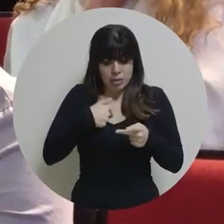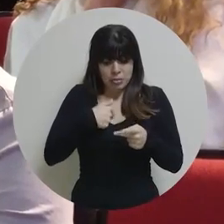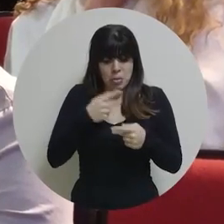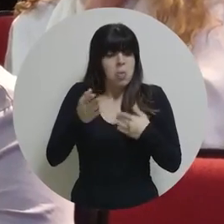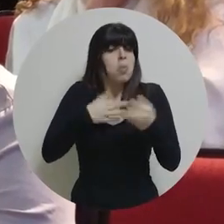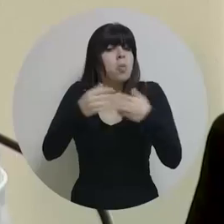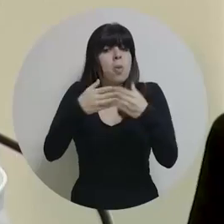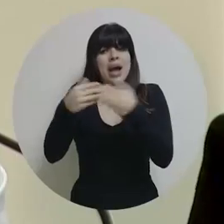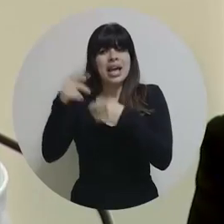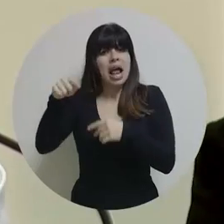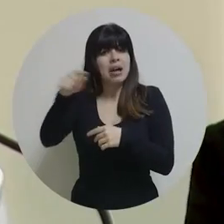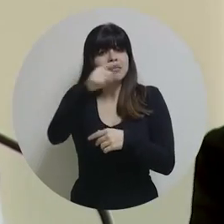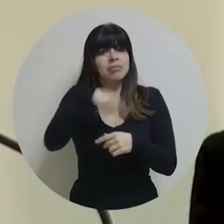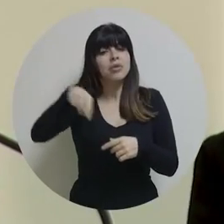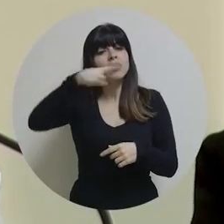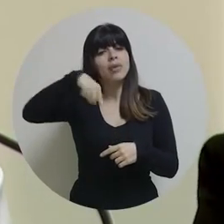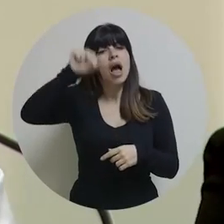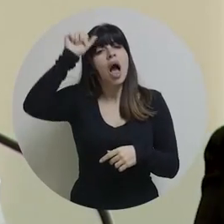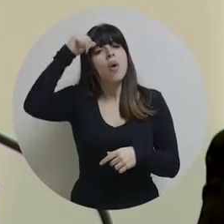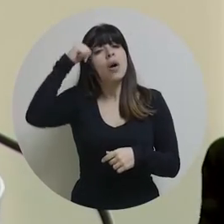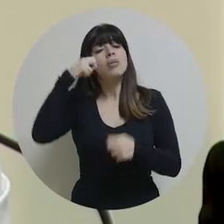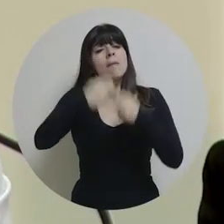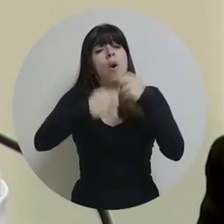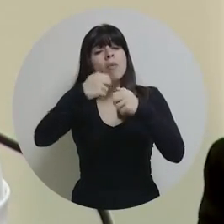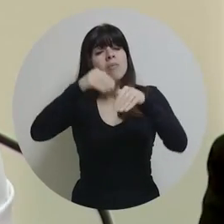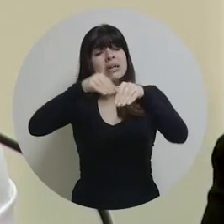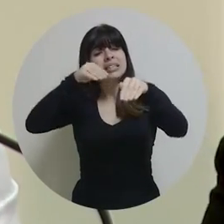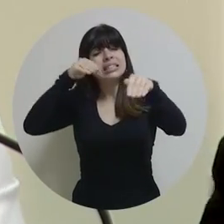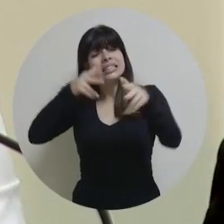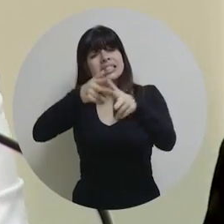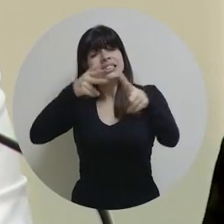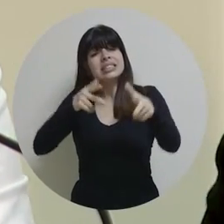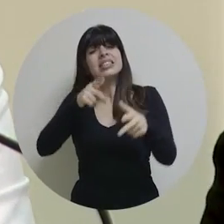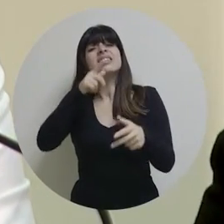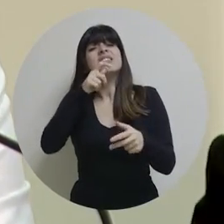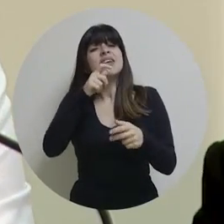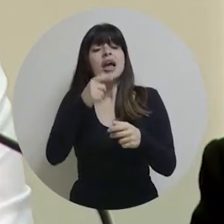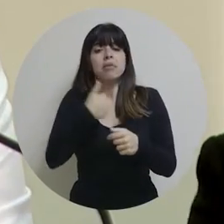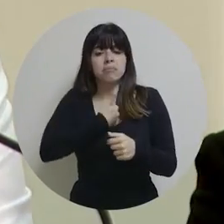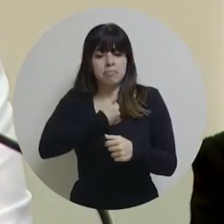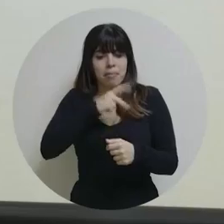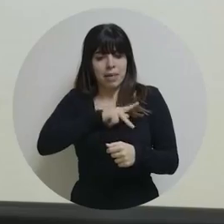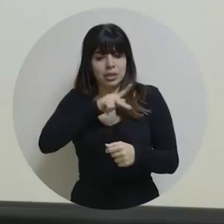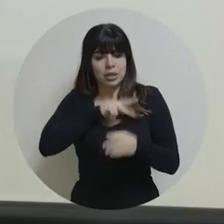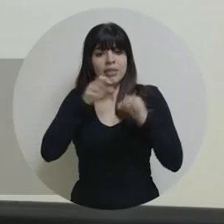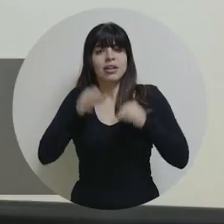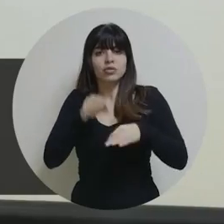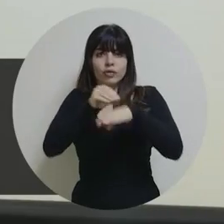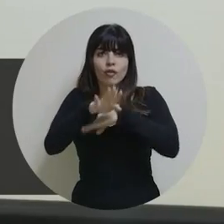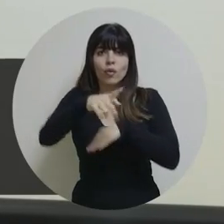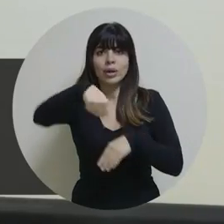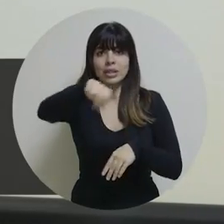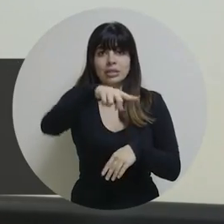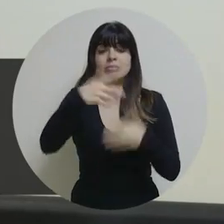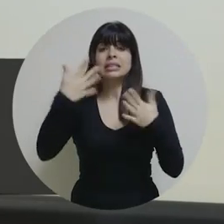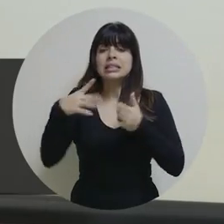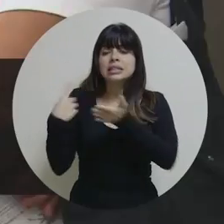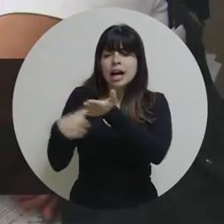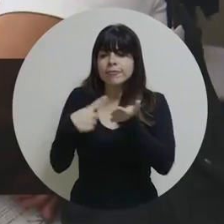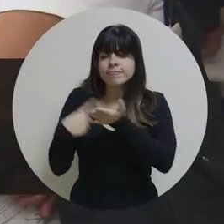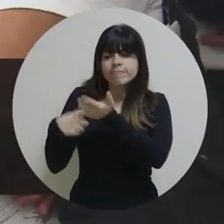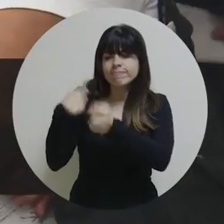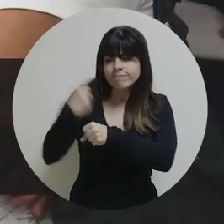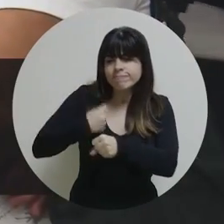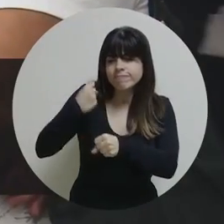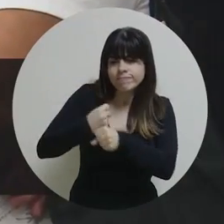cualquiera que sea, pero recordemos que los problemas de movilidad y congestión parten muchas veces de una decisión personal. Tuvimos foros y